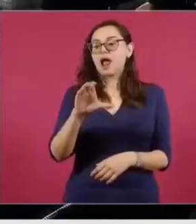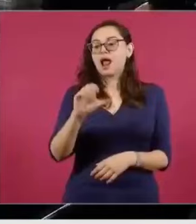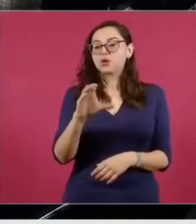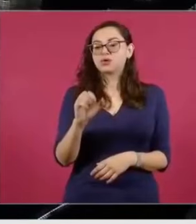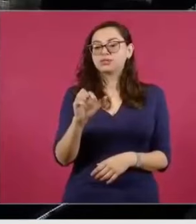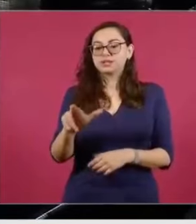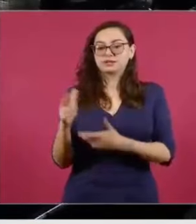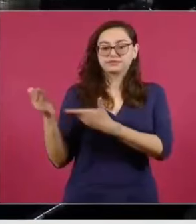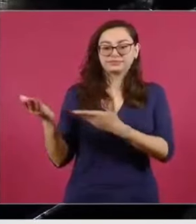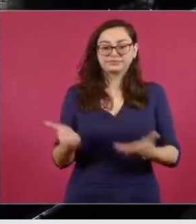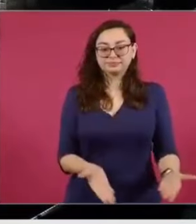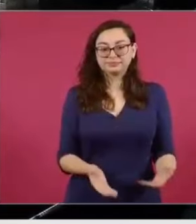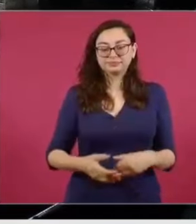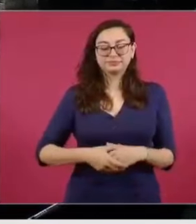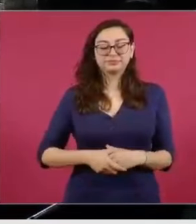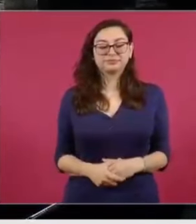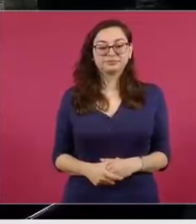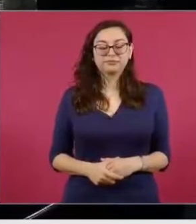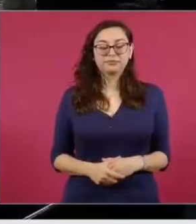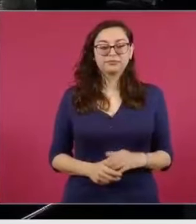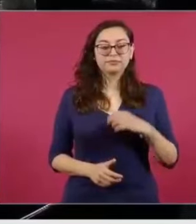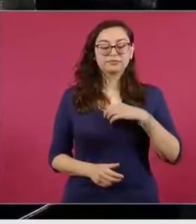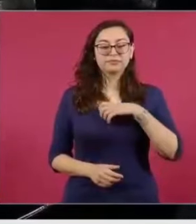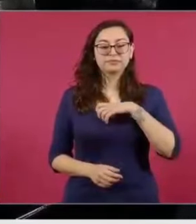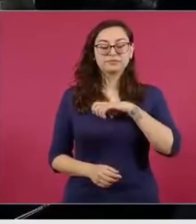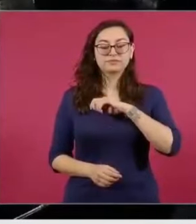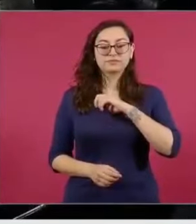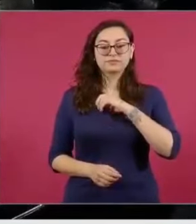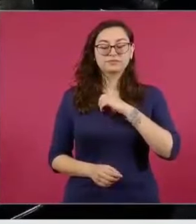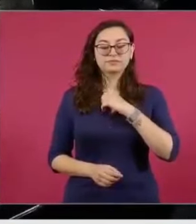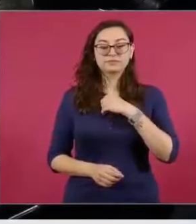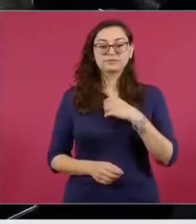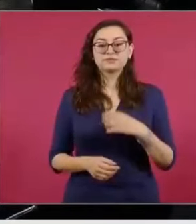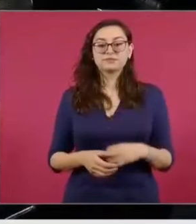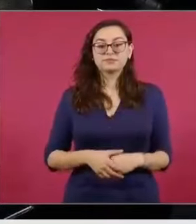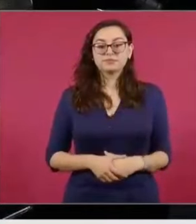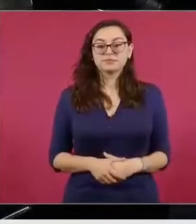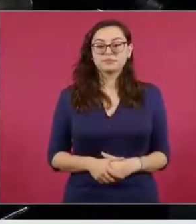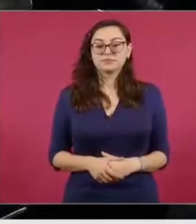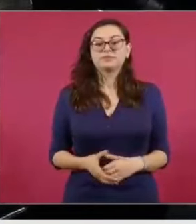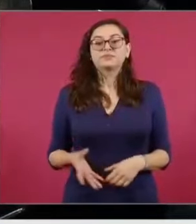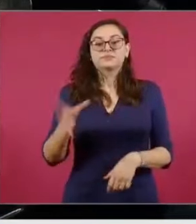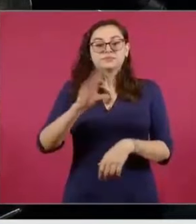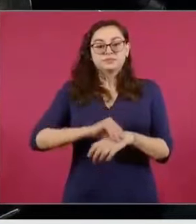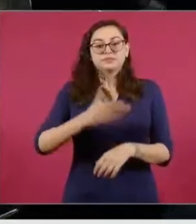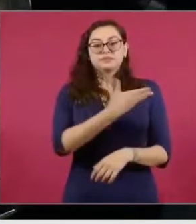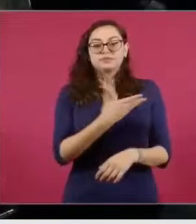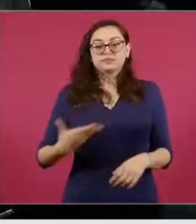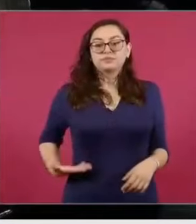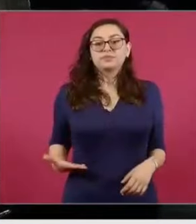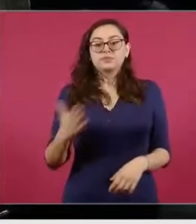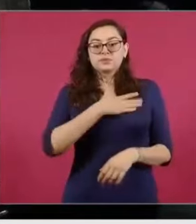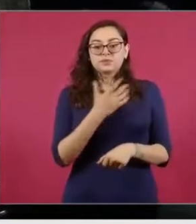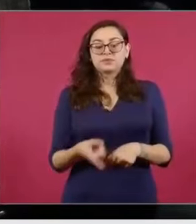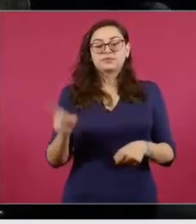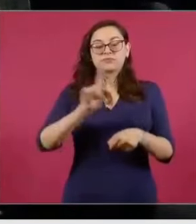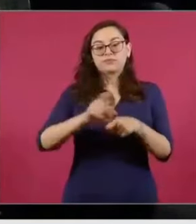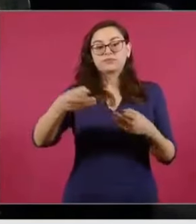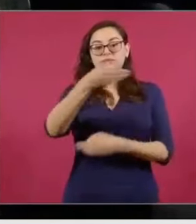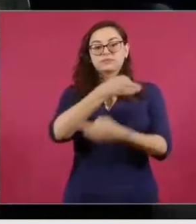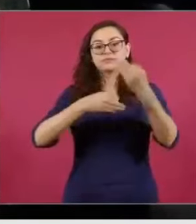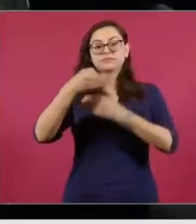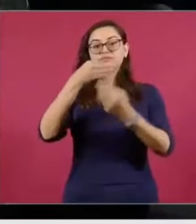temer en materia económica pues su paquete, su proyecto económico ha dado resultados para el país.